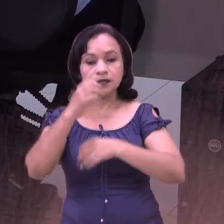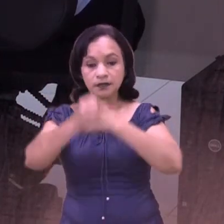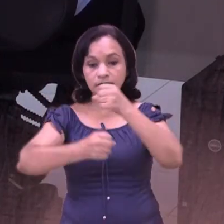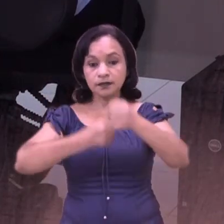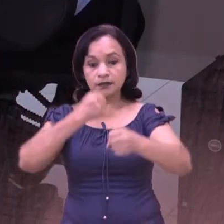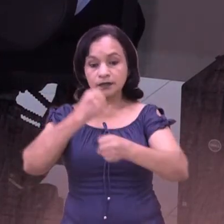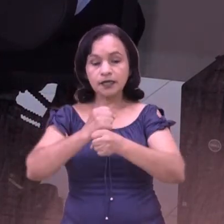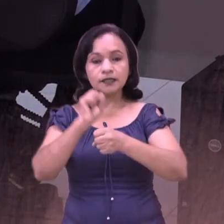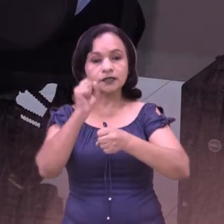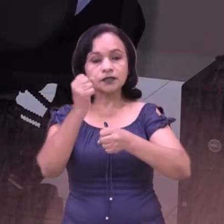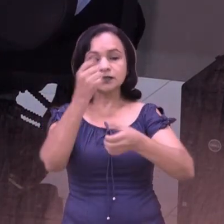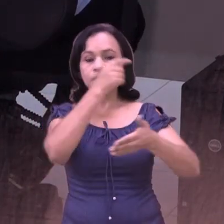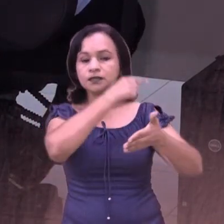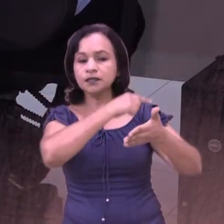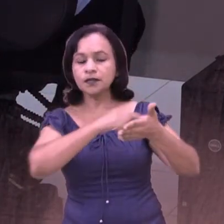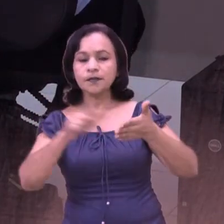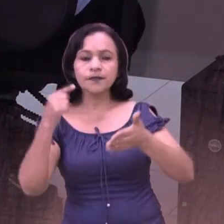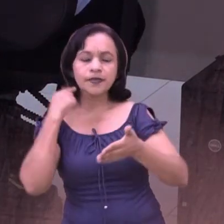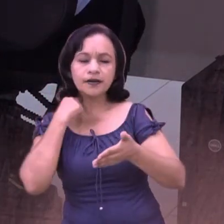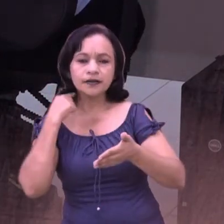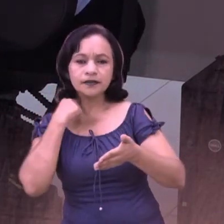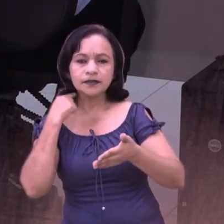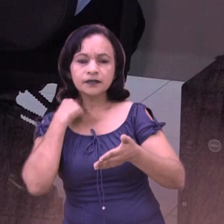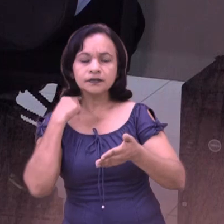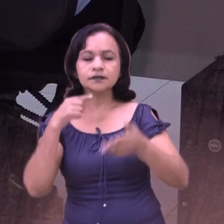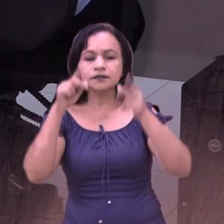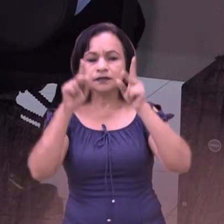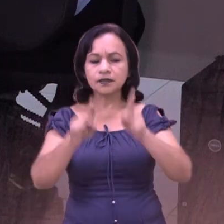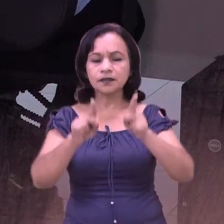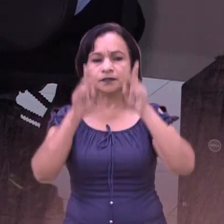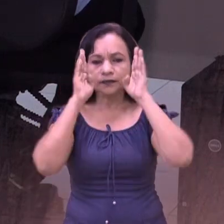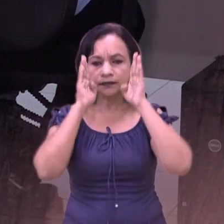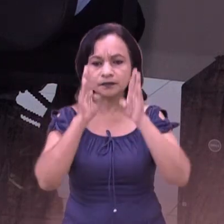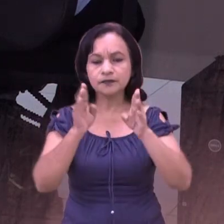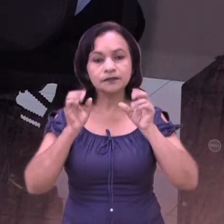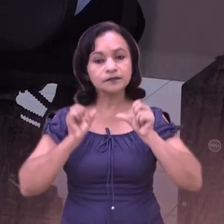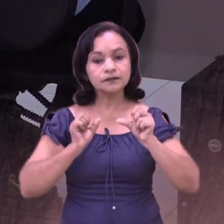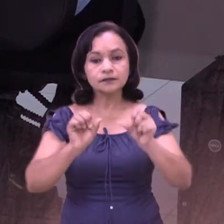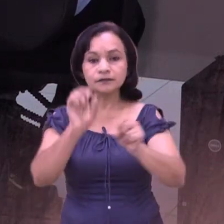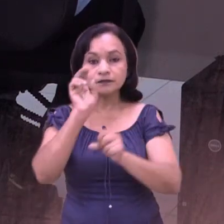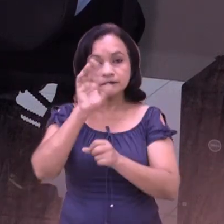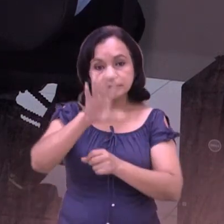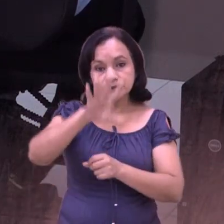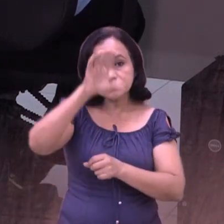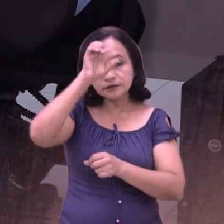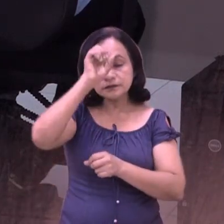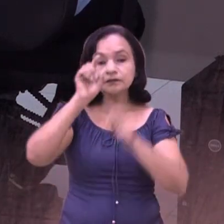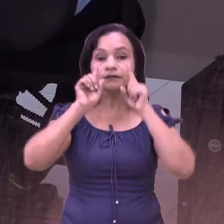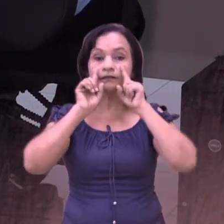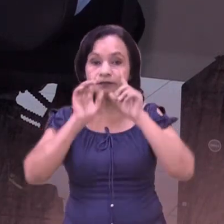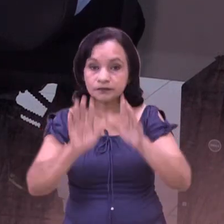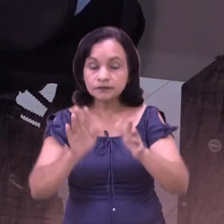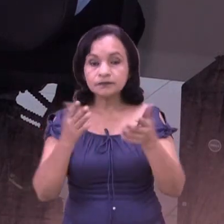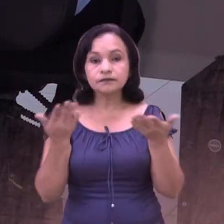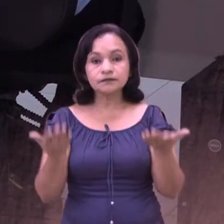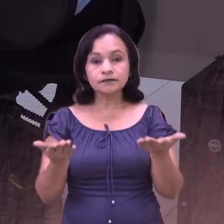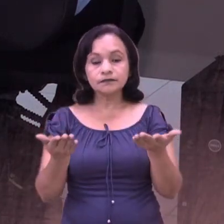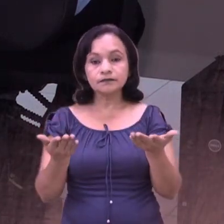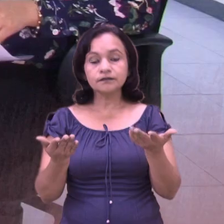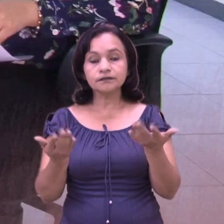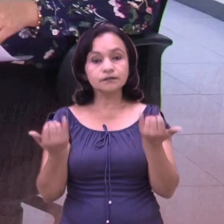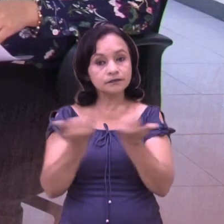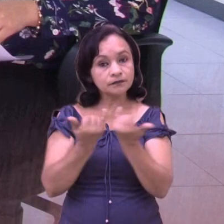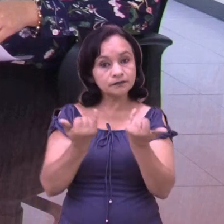que va a estar todo este año, toda la semana, siempre a disposición de toda nuestra población para que sigamos fomentando esa cultura de